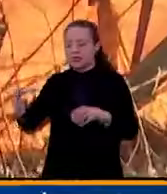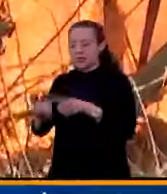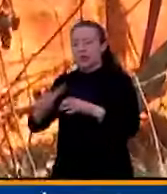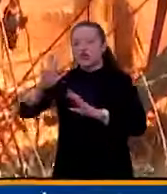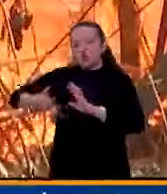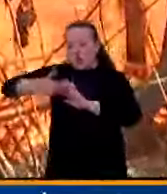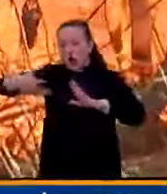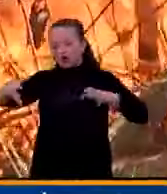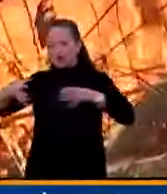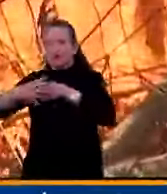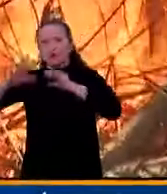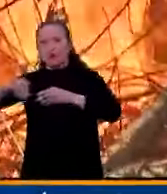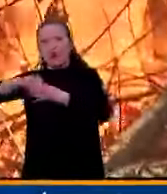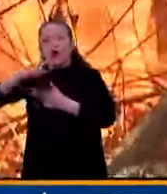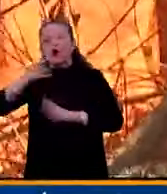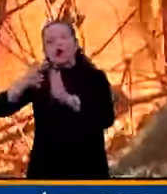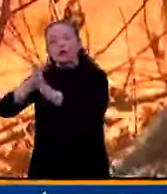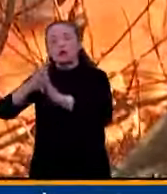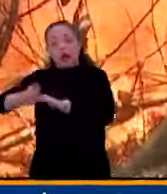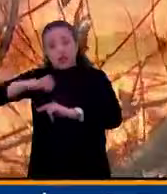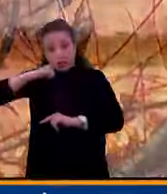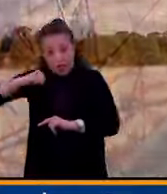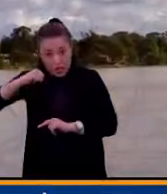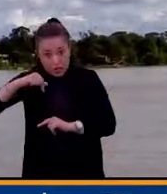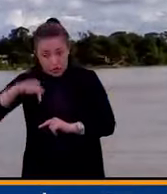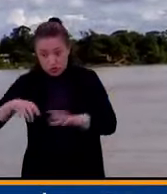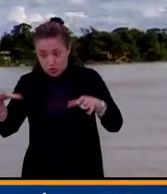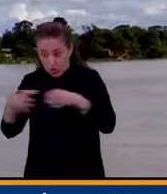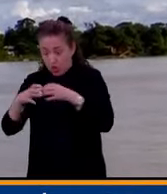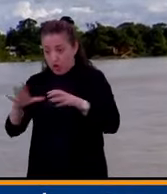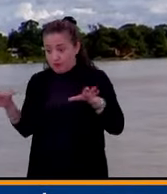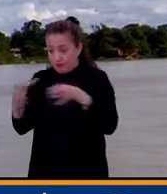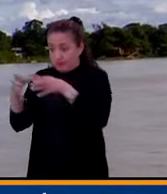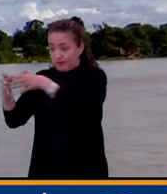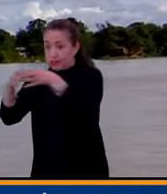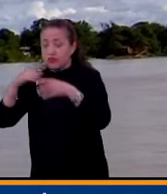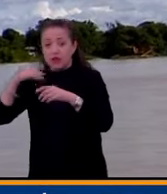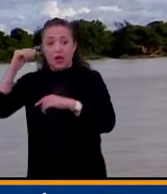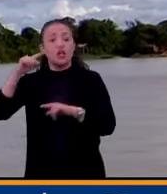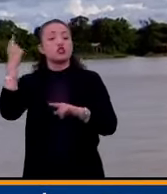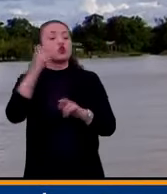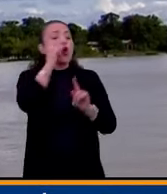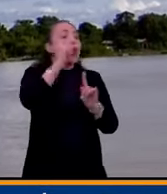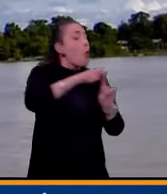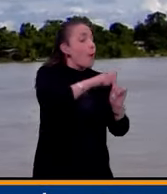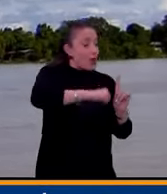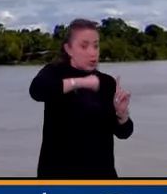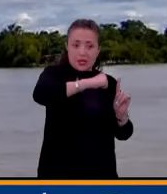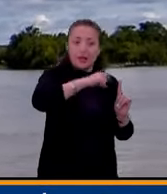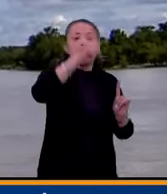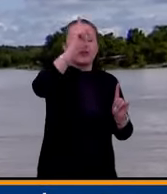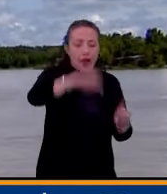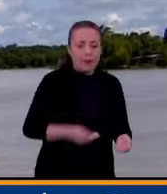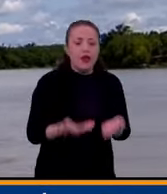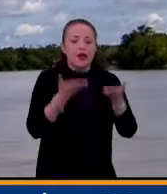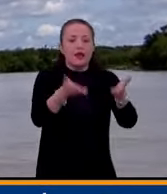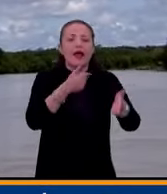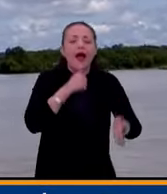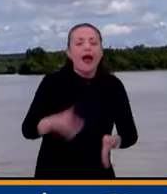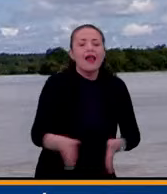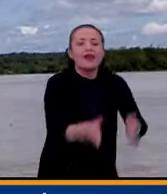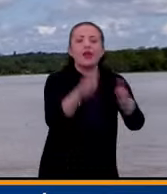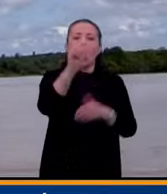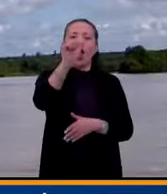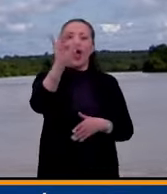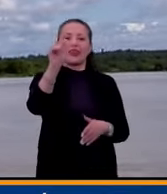teoría de que los derechos son sólo de los humanos y se los concedió al río Atrato. La omisión del Estado viene a